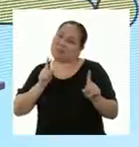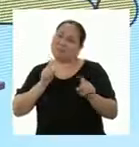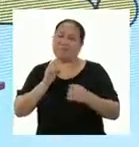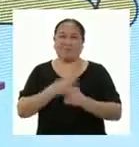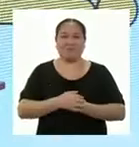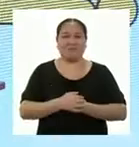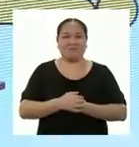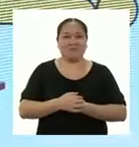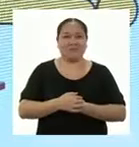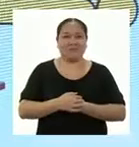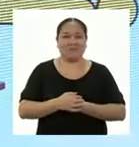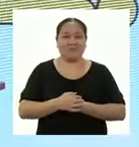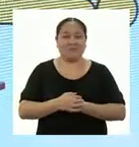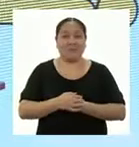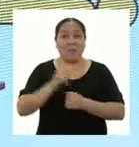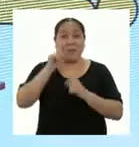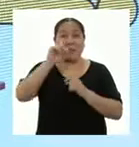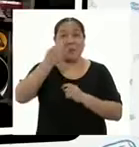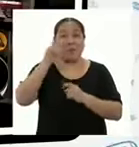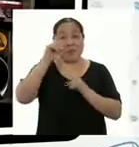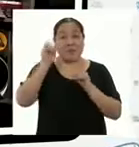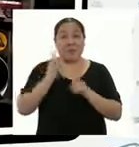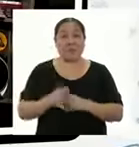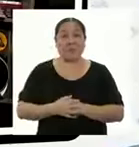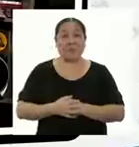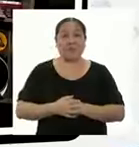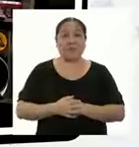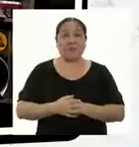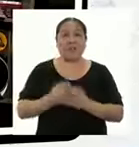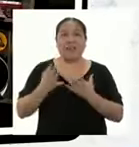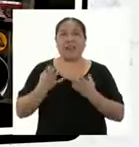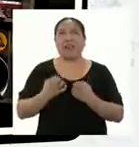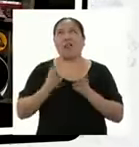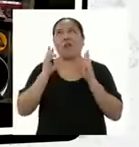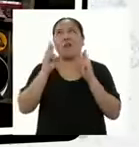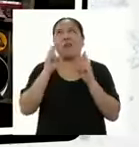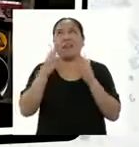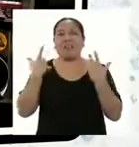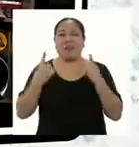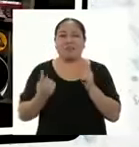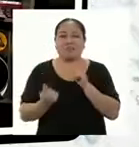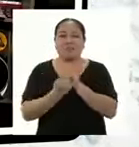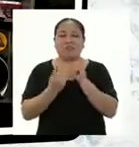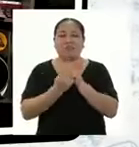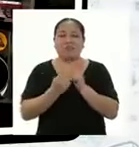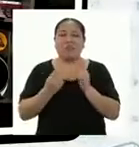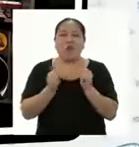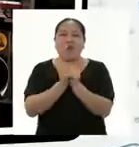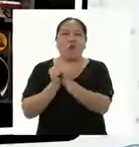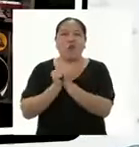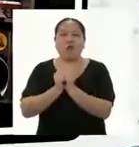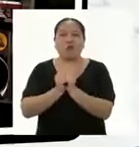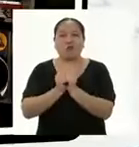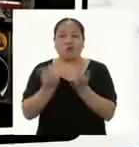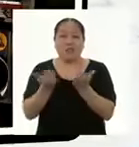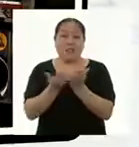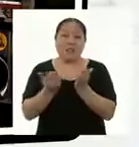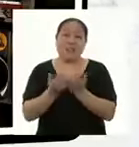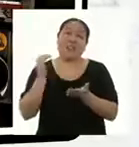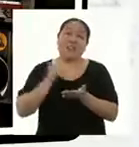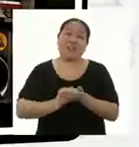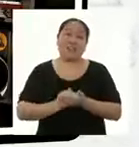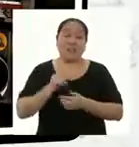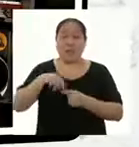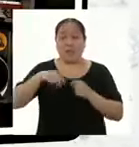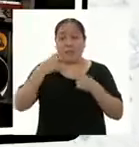Entonces, vamos con la primera pregunta. Yo quiero que podamos estar juntas en el colegio de nuevo. El problema que acabamos de hacer,